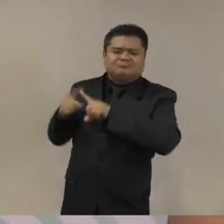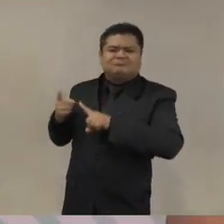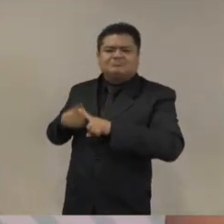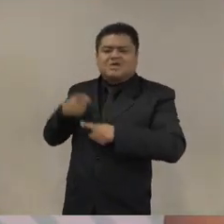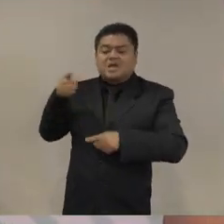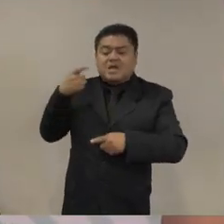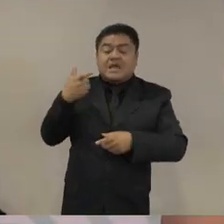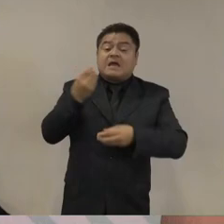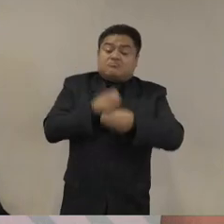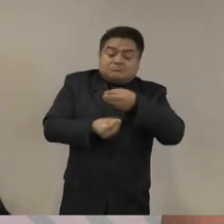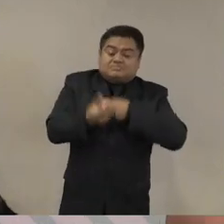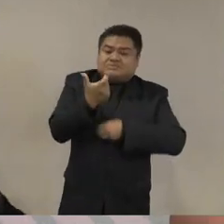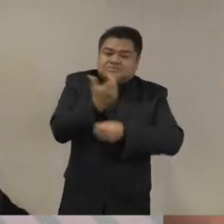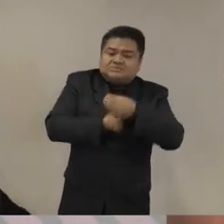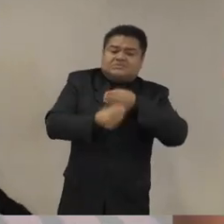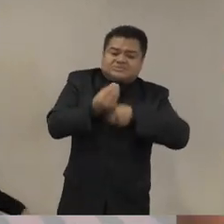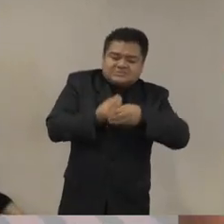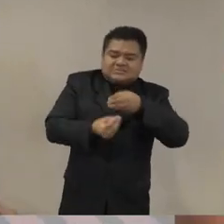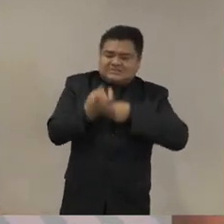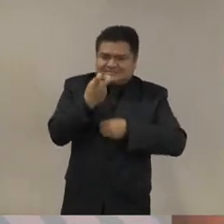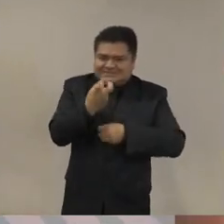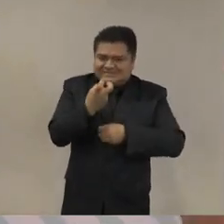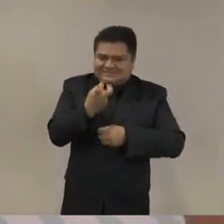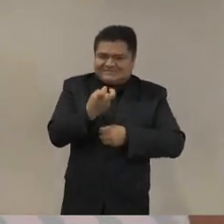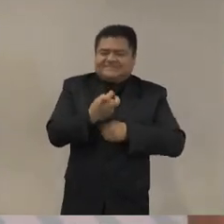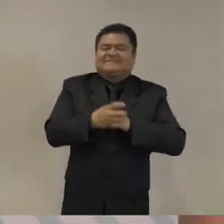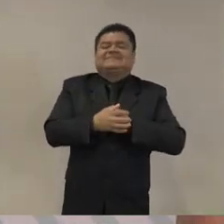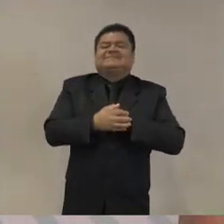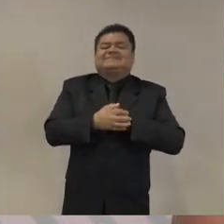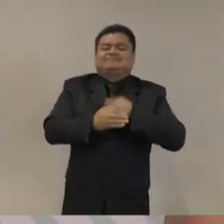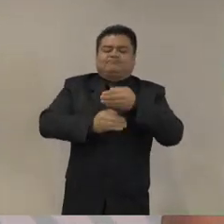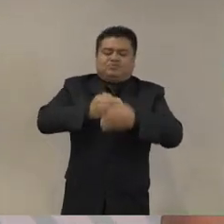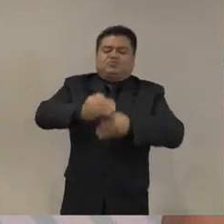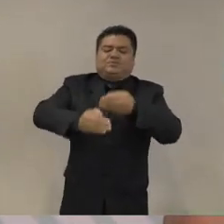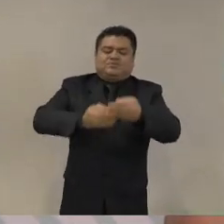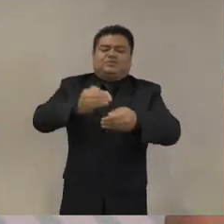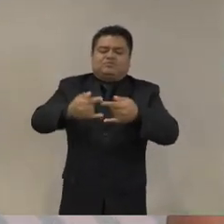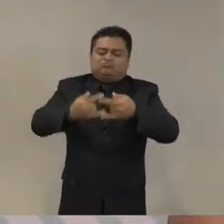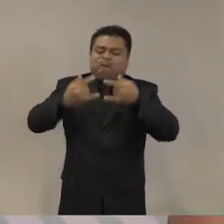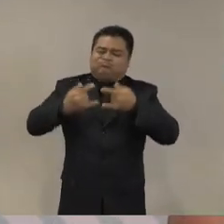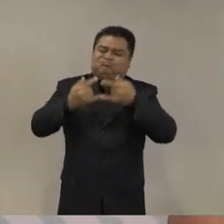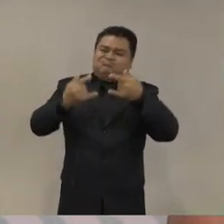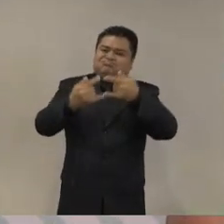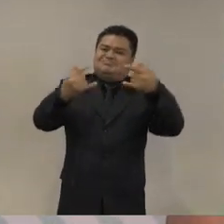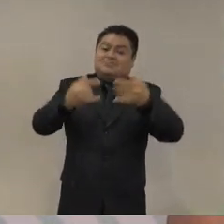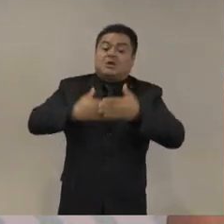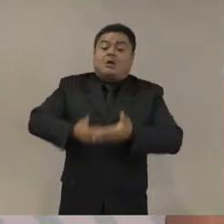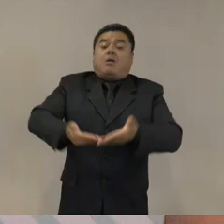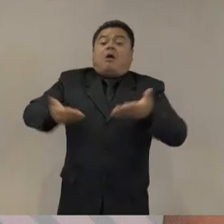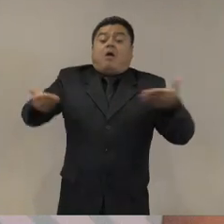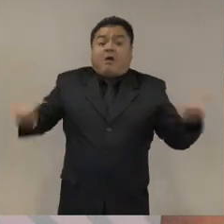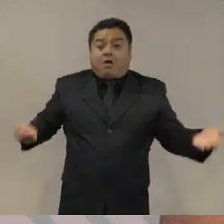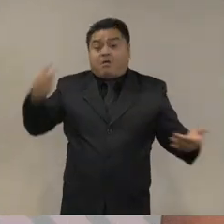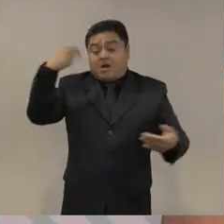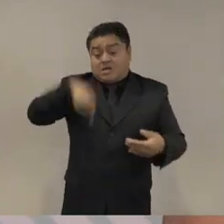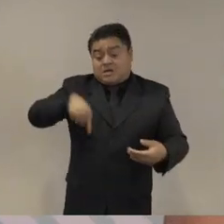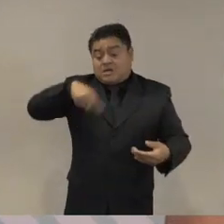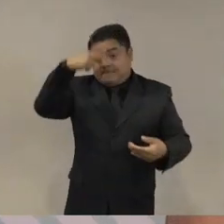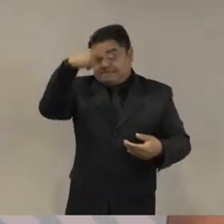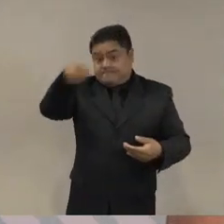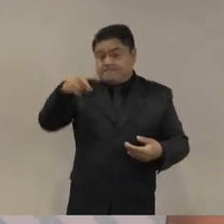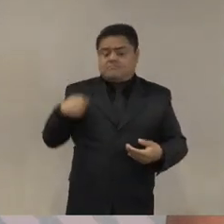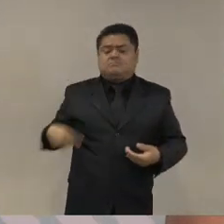en cuanto a la cual giran ahorita en México estamos pasando a lo mejor va a sonar